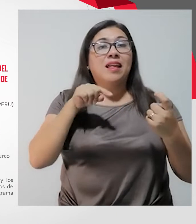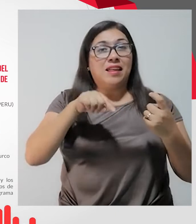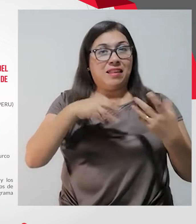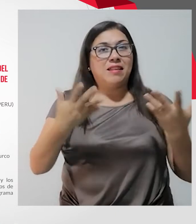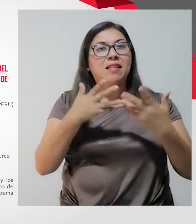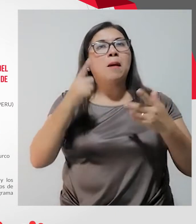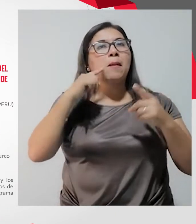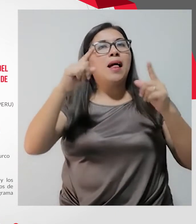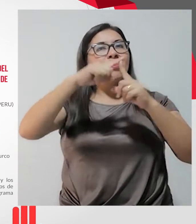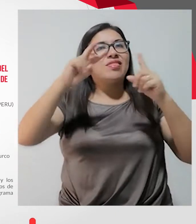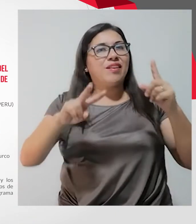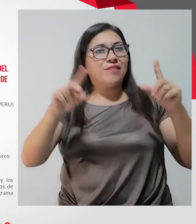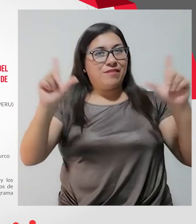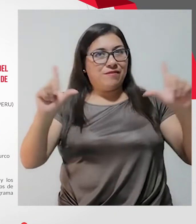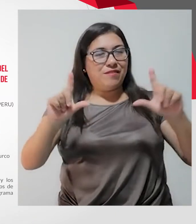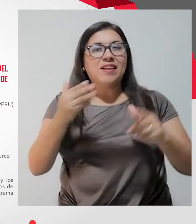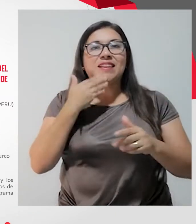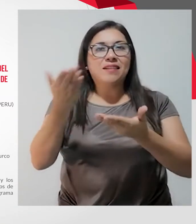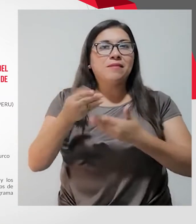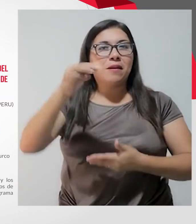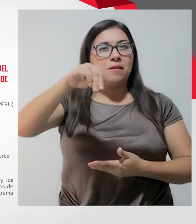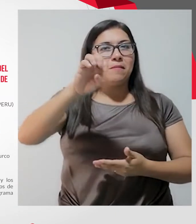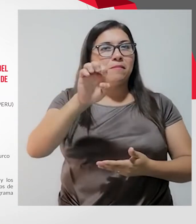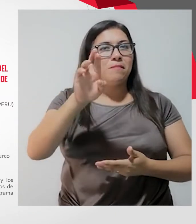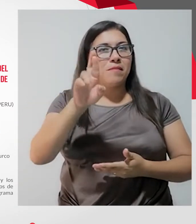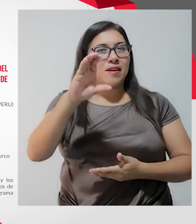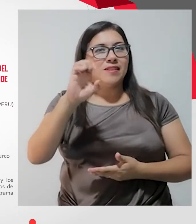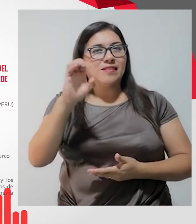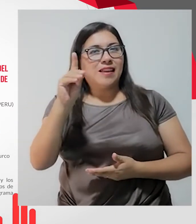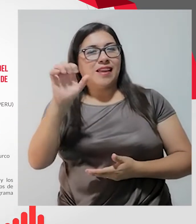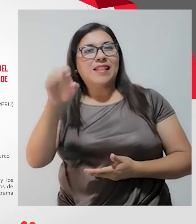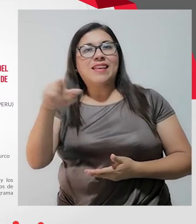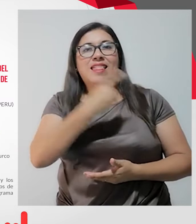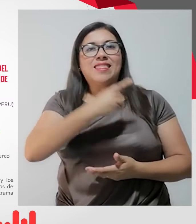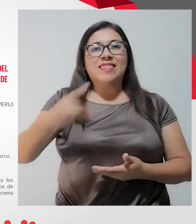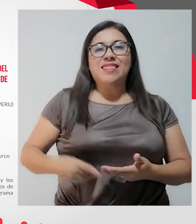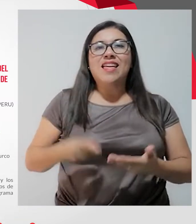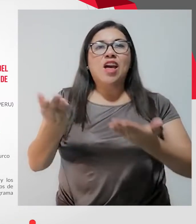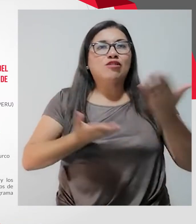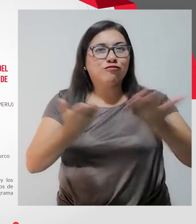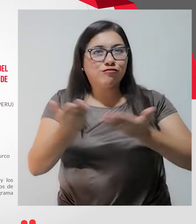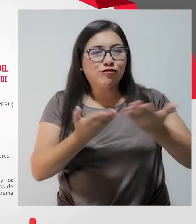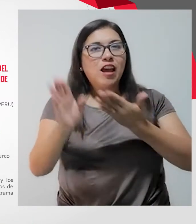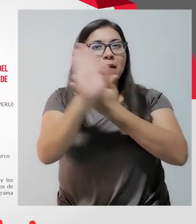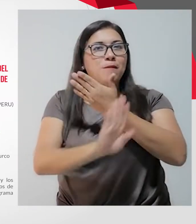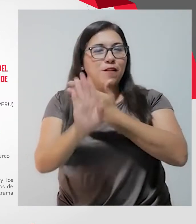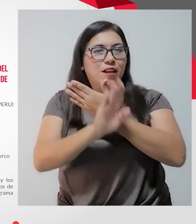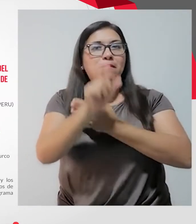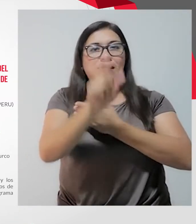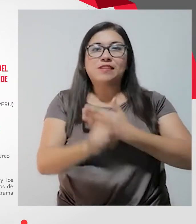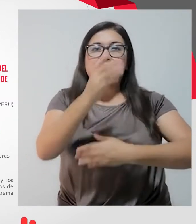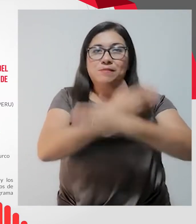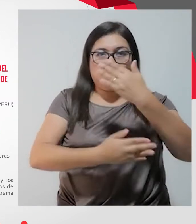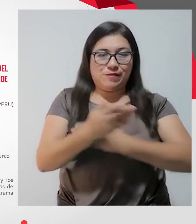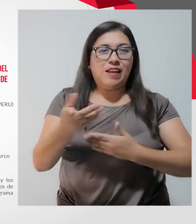nuestro programa de televisión, nos acompaña Mercedes Villalobos Manrique, directora de la Unidad de Servicios de Protección de